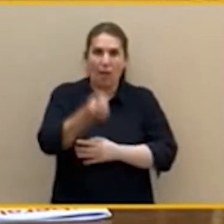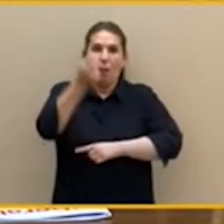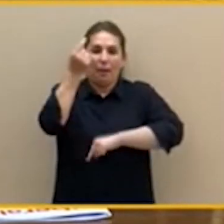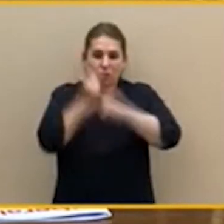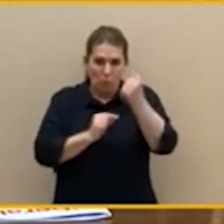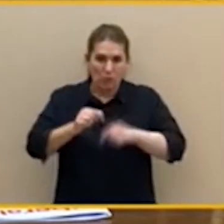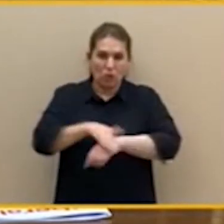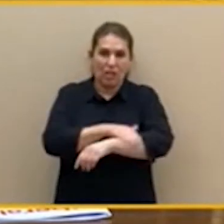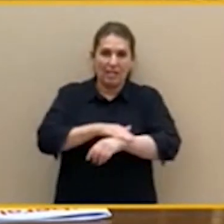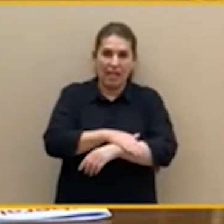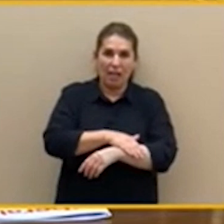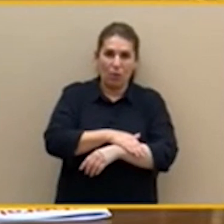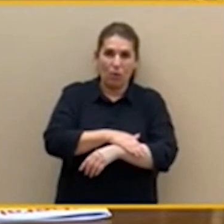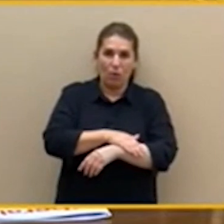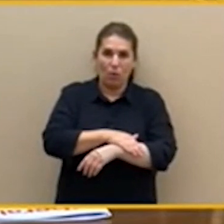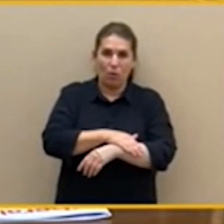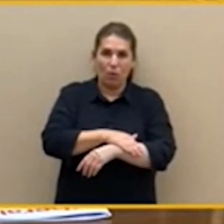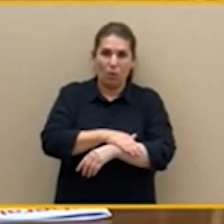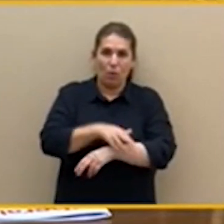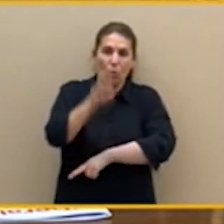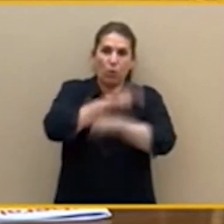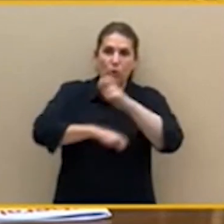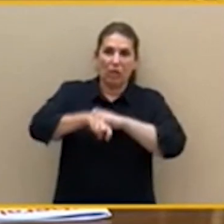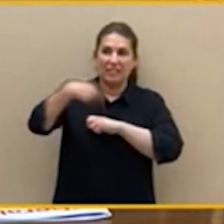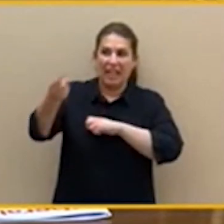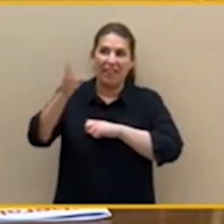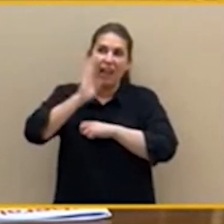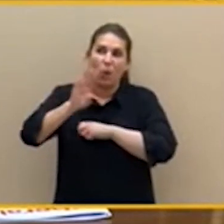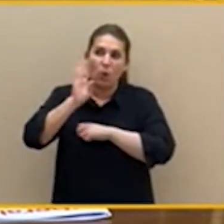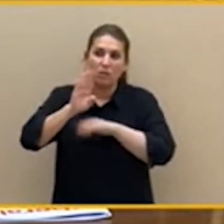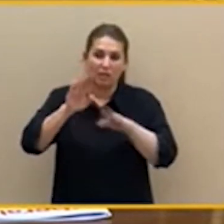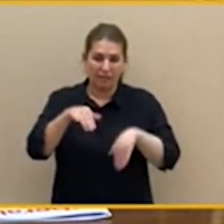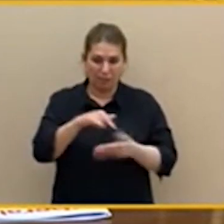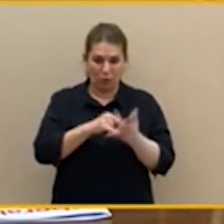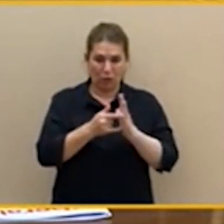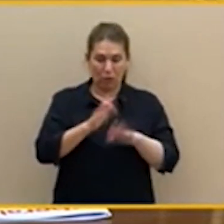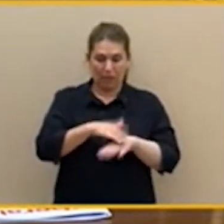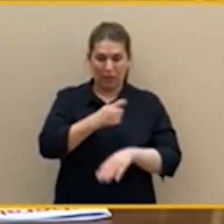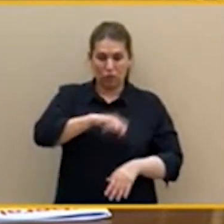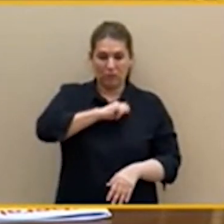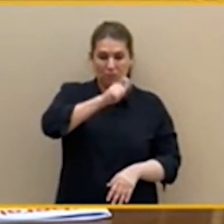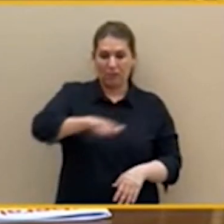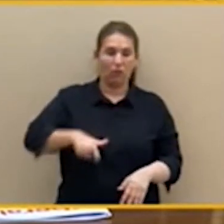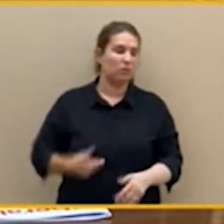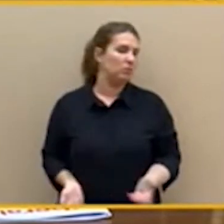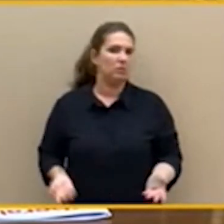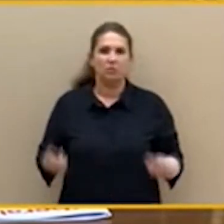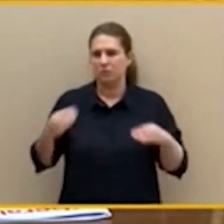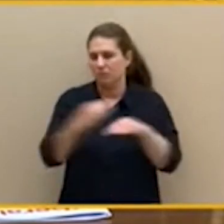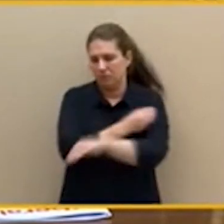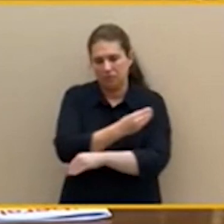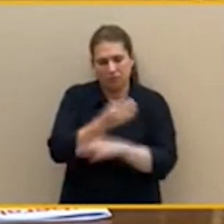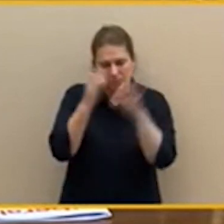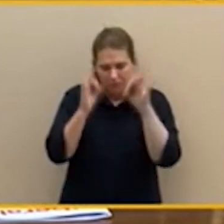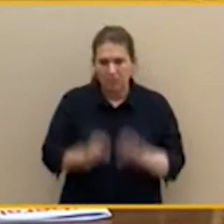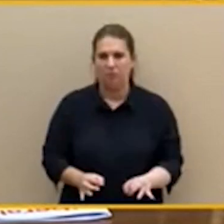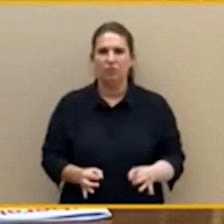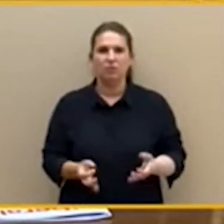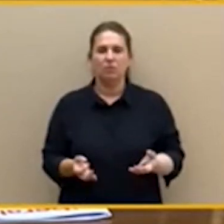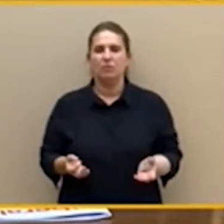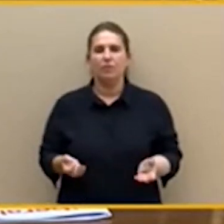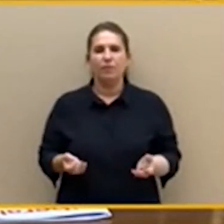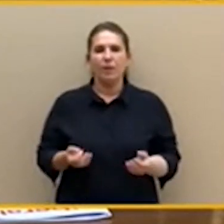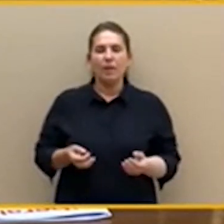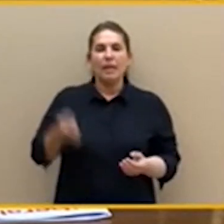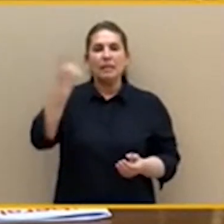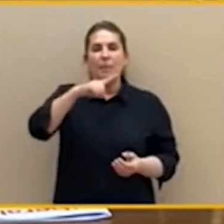buen proyecto para los españoles. Es que es incompatible. ¿Y sabe lo que también le han dado a Bildu? El acercamiento de presos a Eparra. Mire, si todo